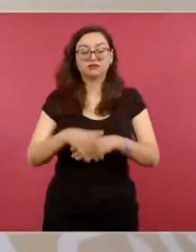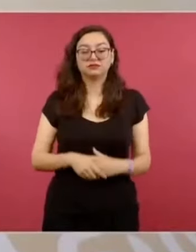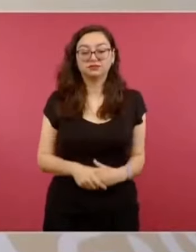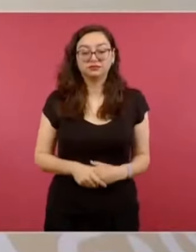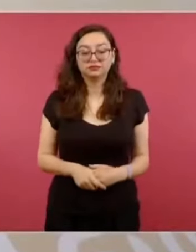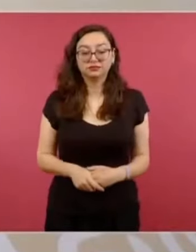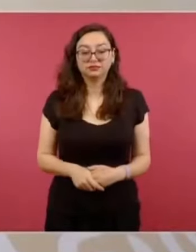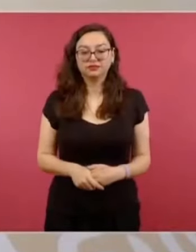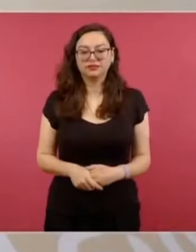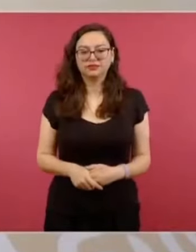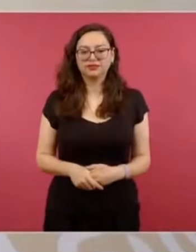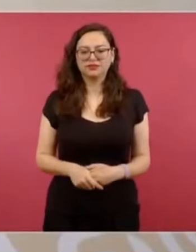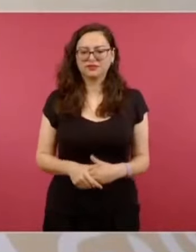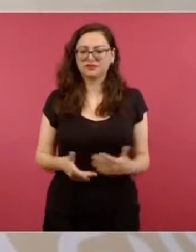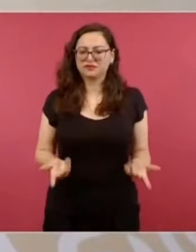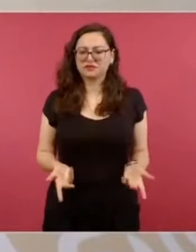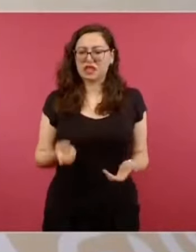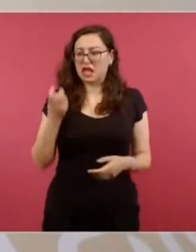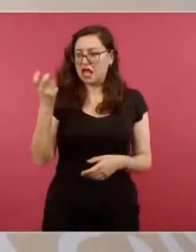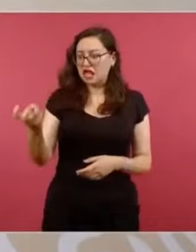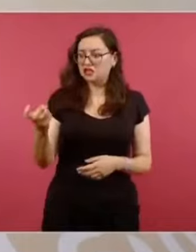¿Cómo se va a dejar eso?